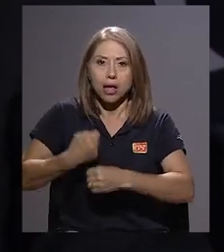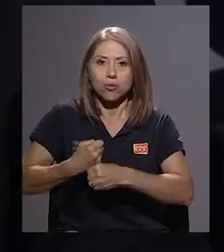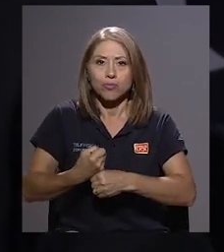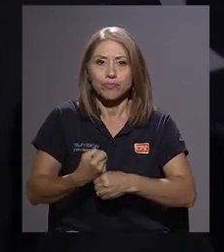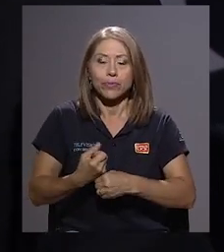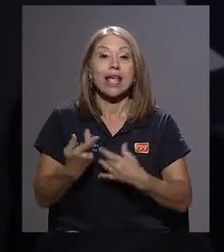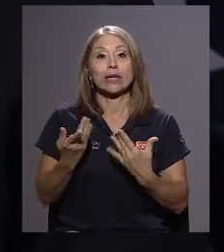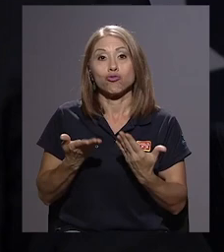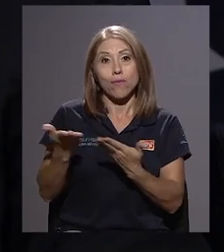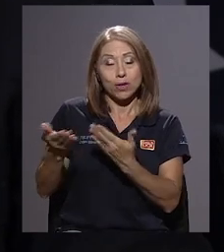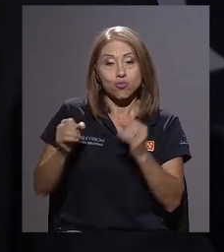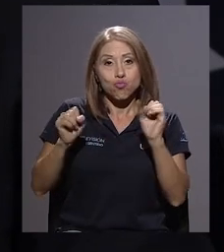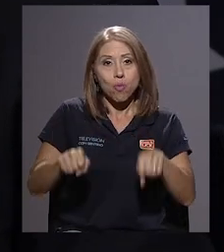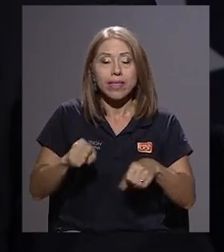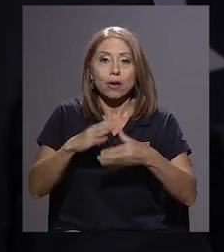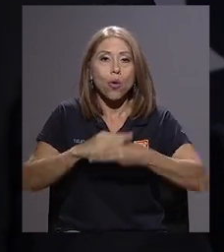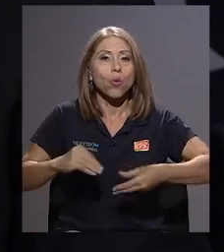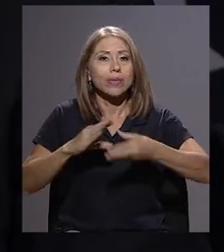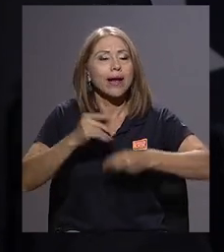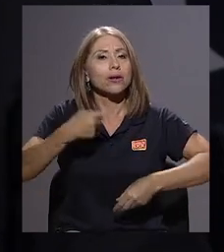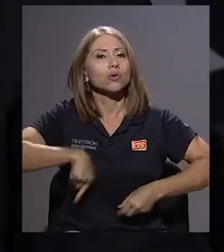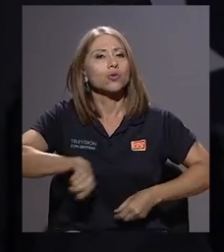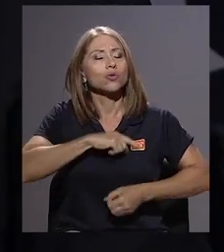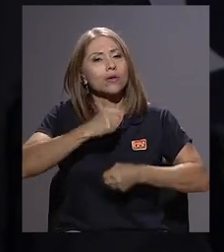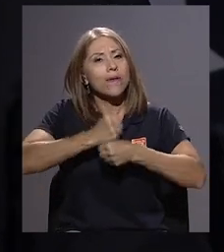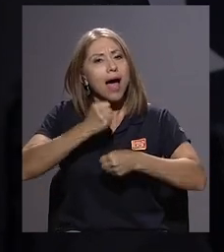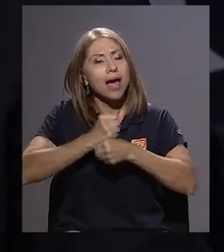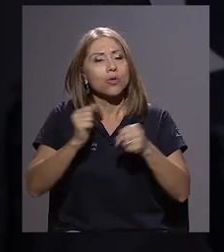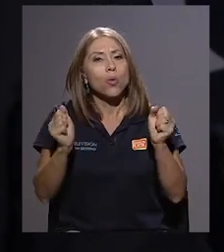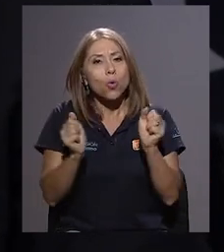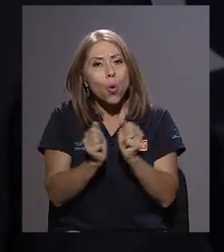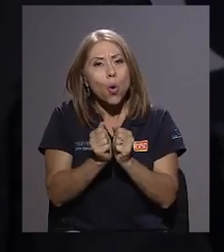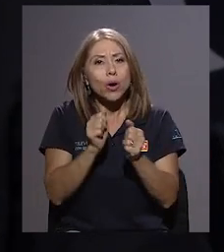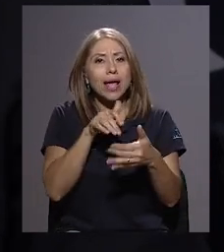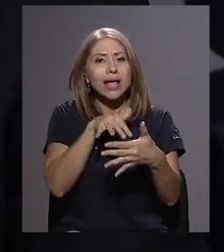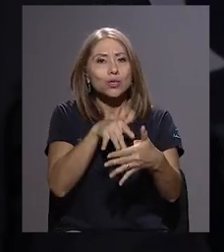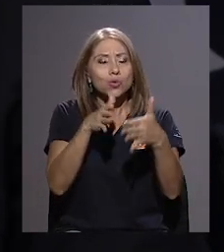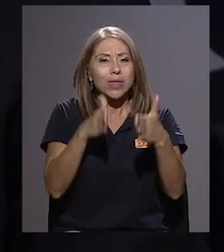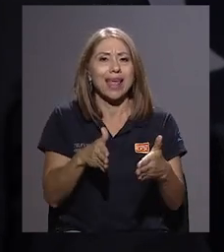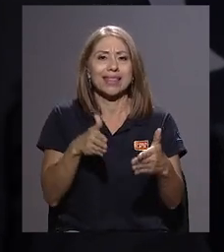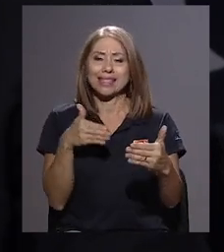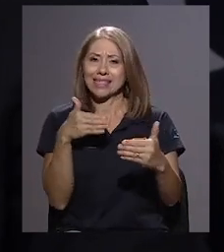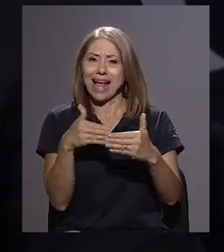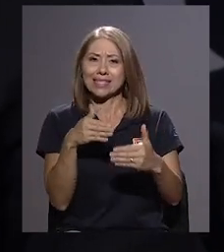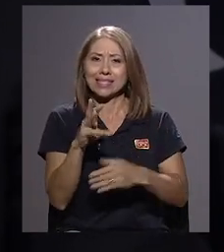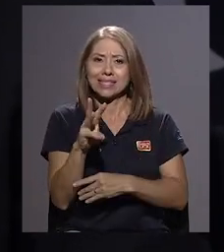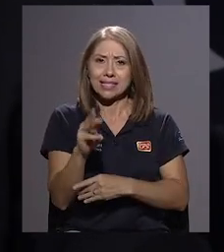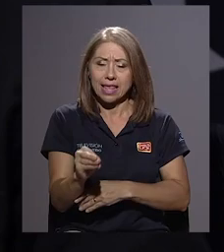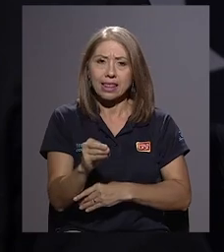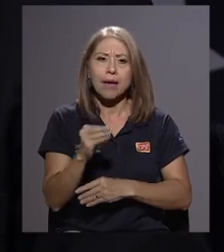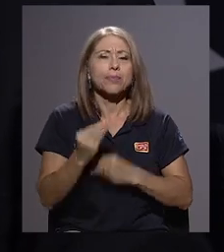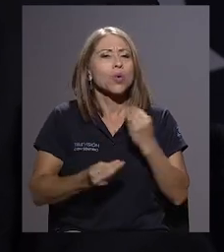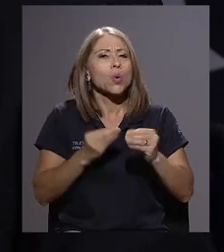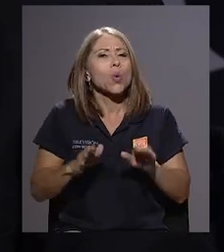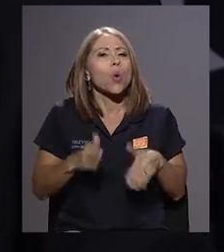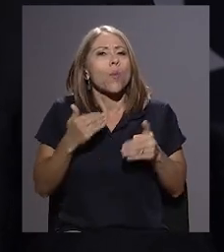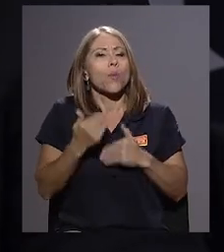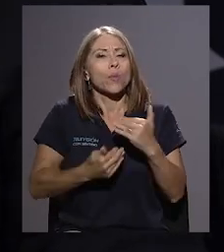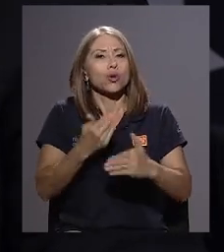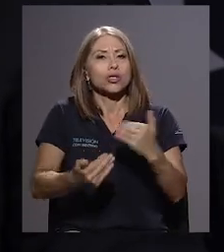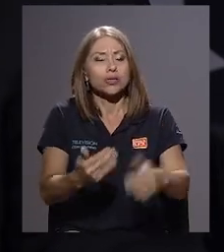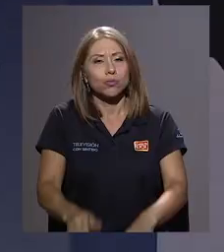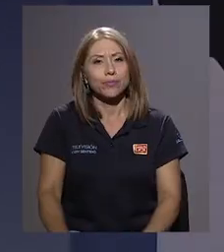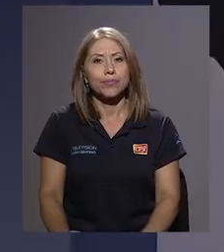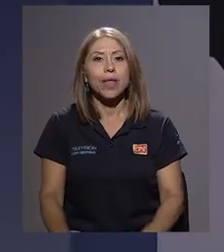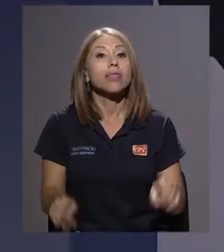Y en eso, Roberto te puede contar cómo fue que entonces fuimos trabajando con estudiantes, con casi 60 estudiantes, y cómo ha sido todo este